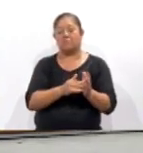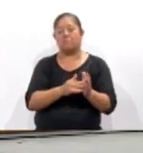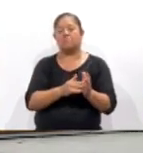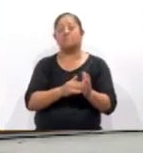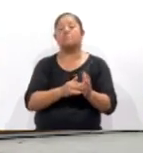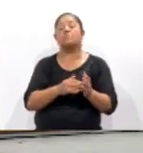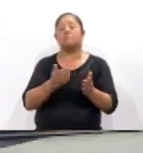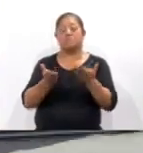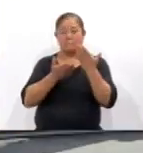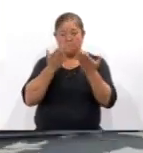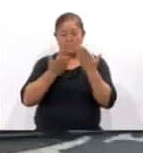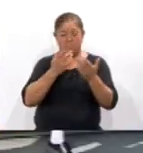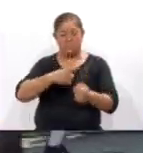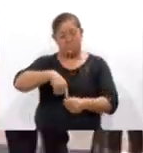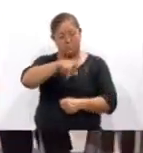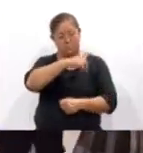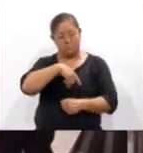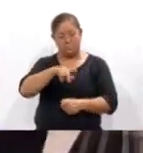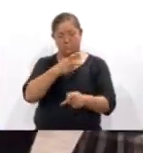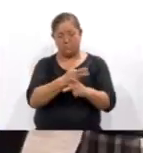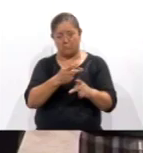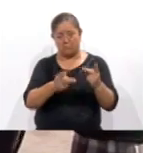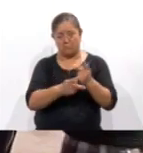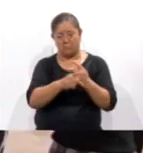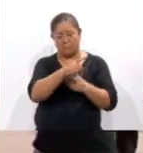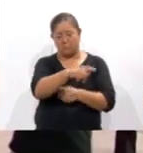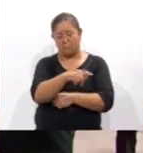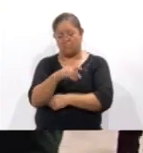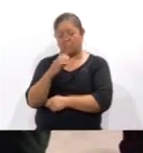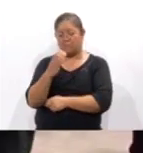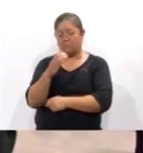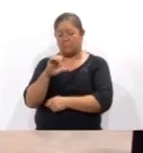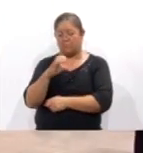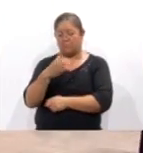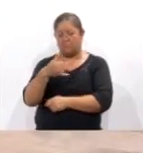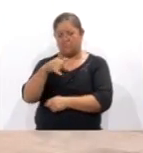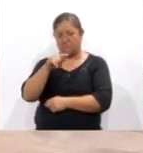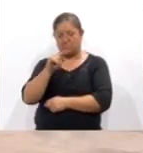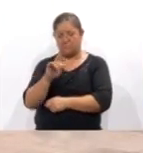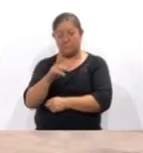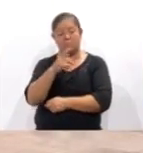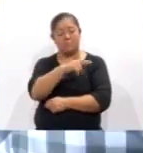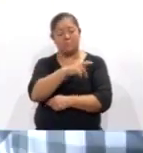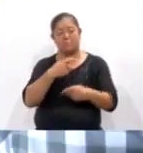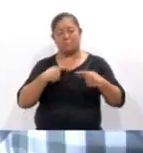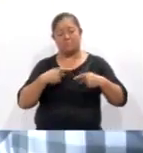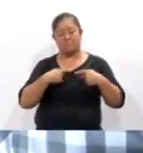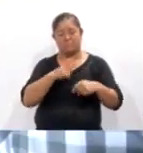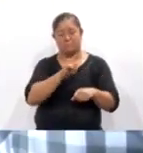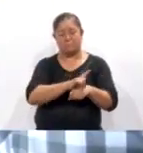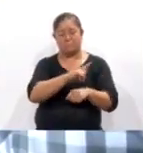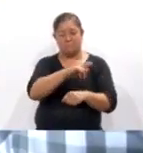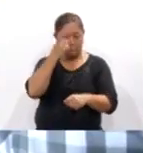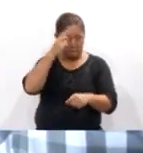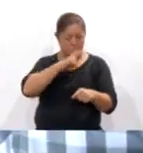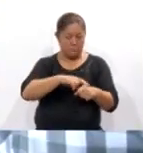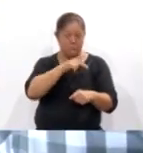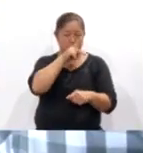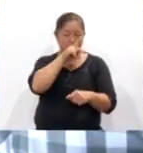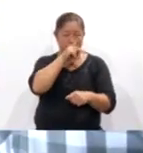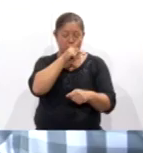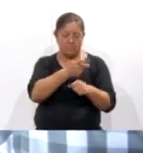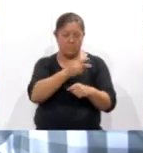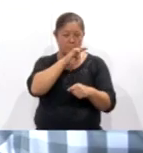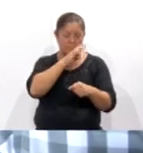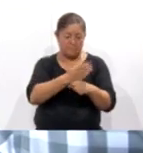Tecnológicos y de la Educación Media Superior a Distancia de Tlaxcala, así como al personal directivo y a madres y padres de familia de los estudiantes.